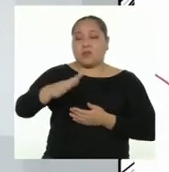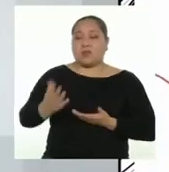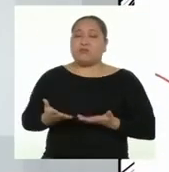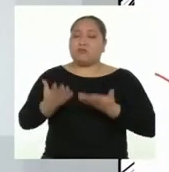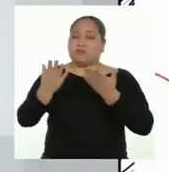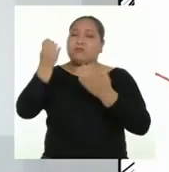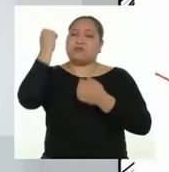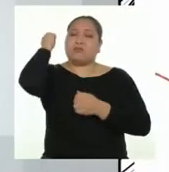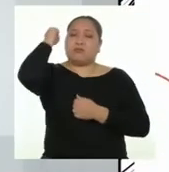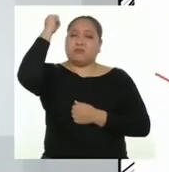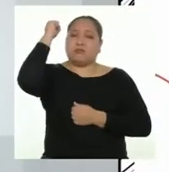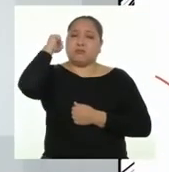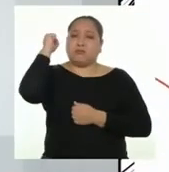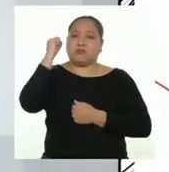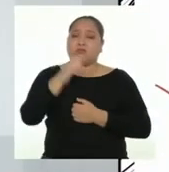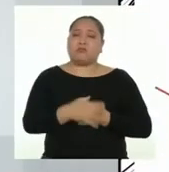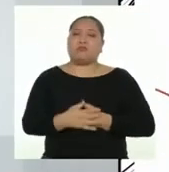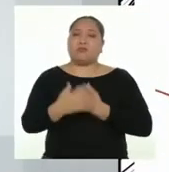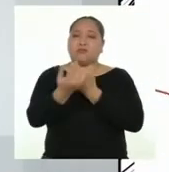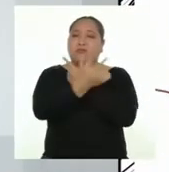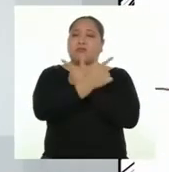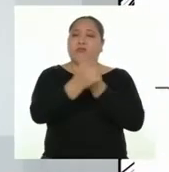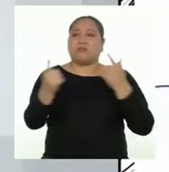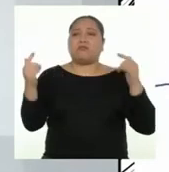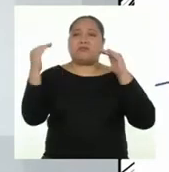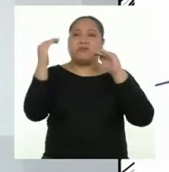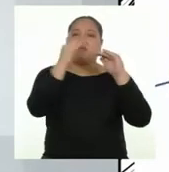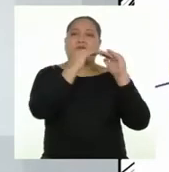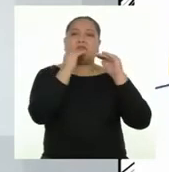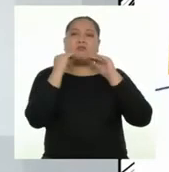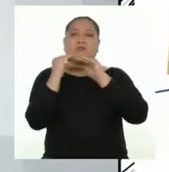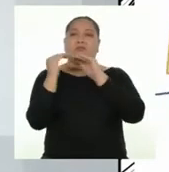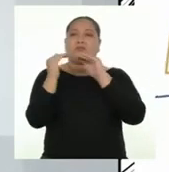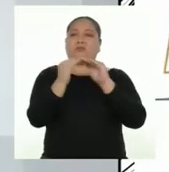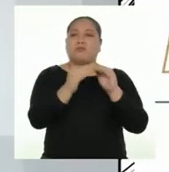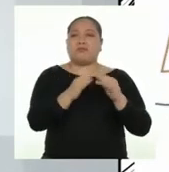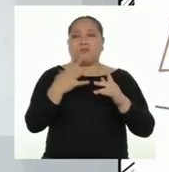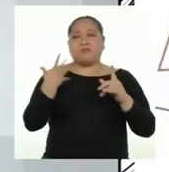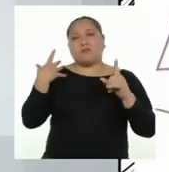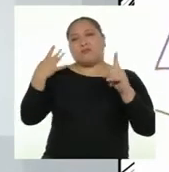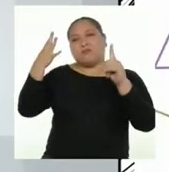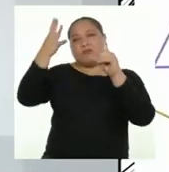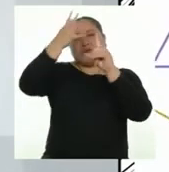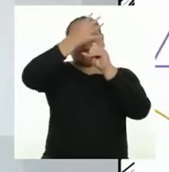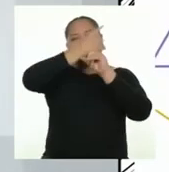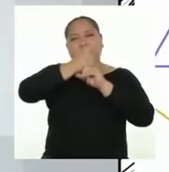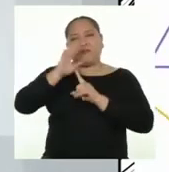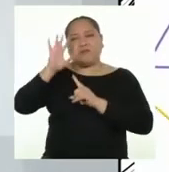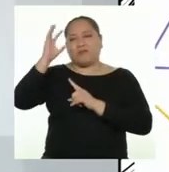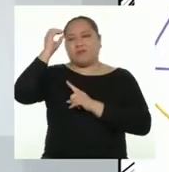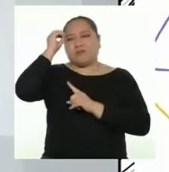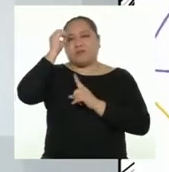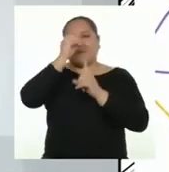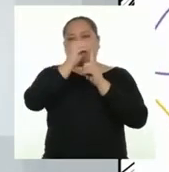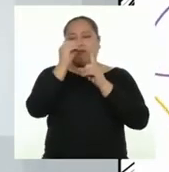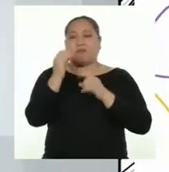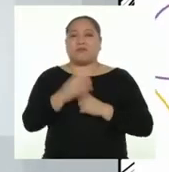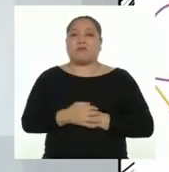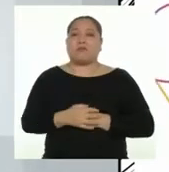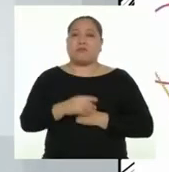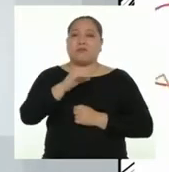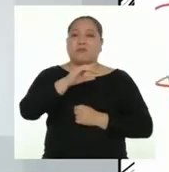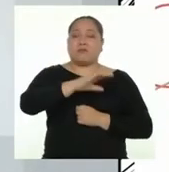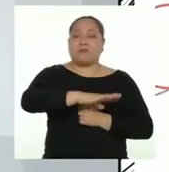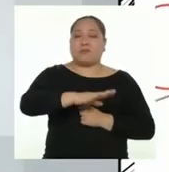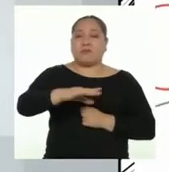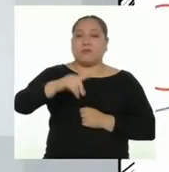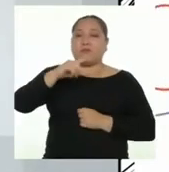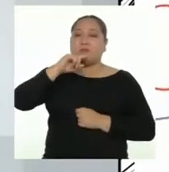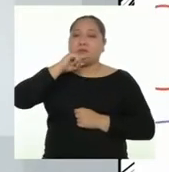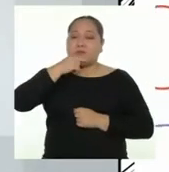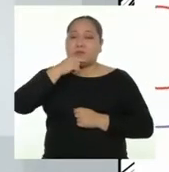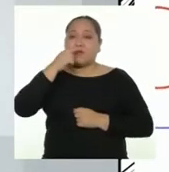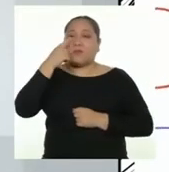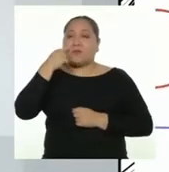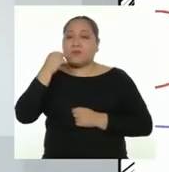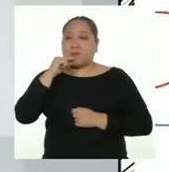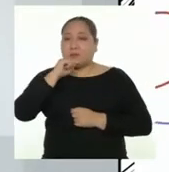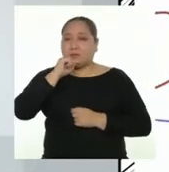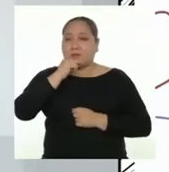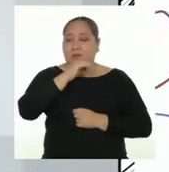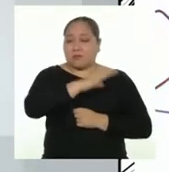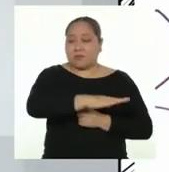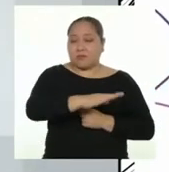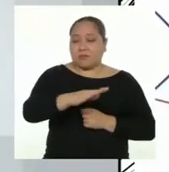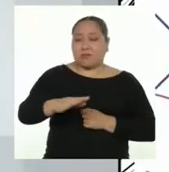ejercer sus derechos con plena libertad e igualdad para lograr sus propósitos. Tanto niñas como niños